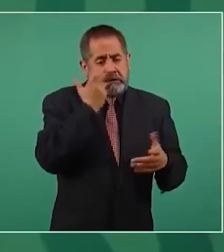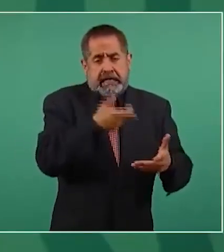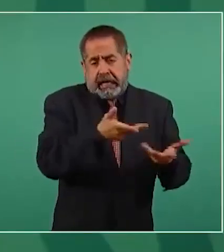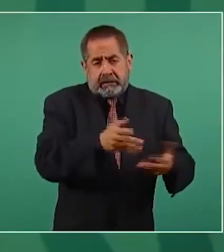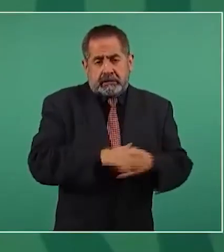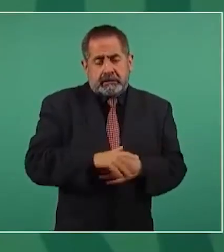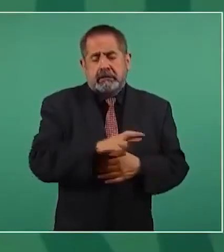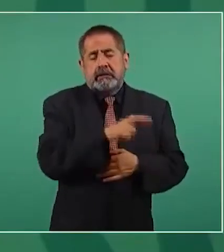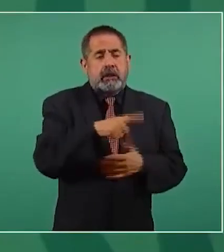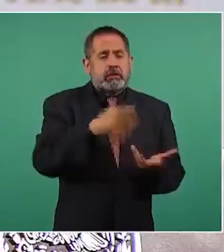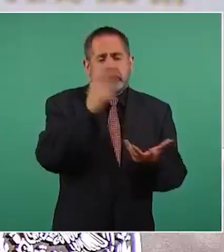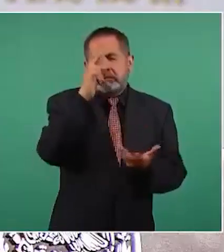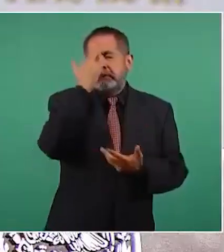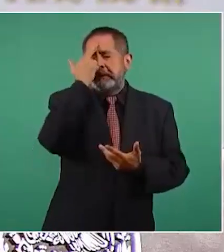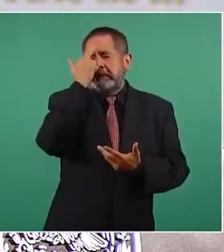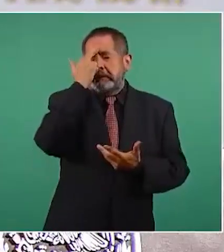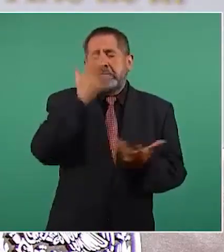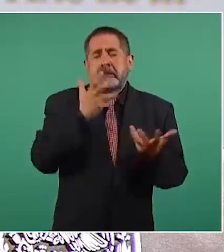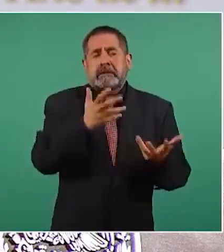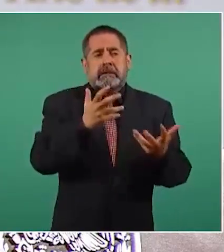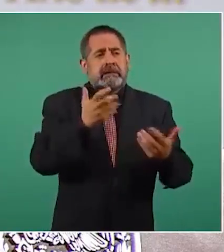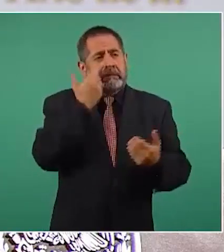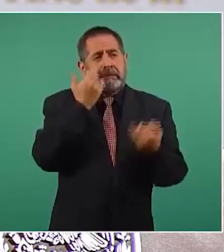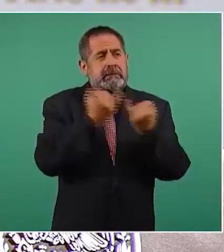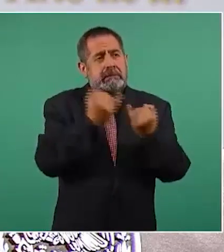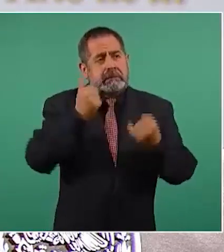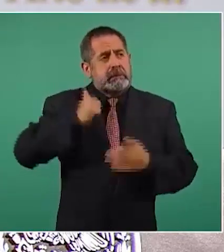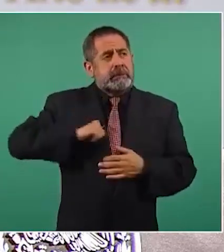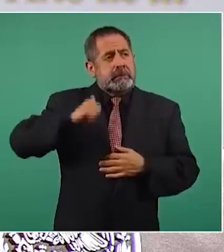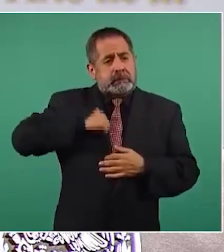los tiempos de corrupción.